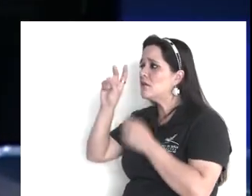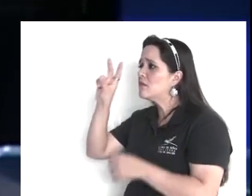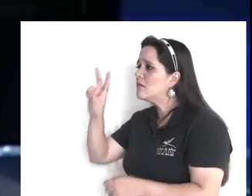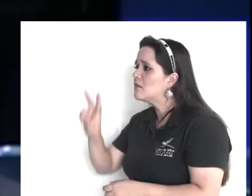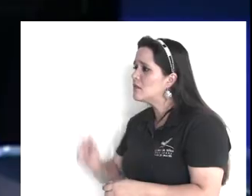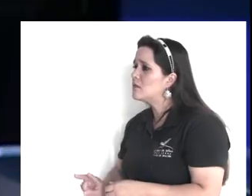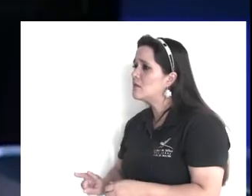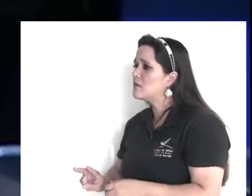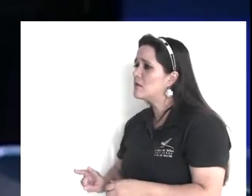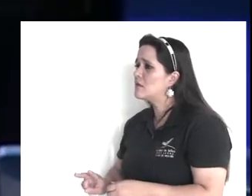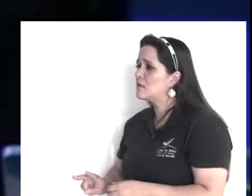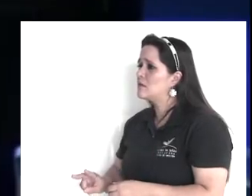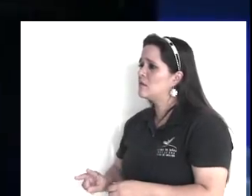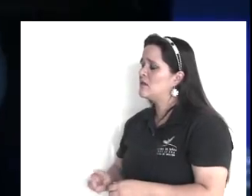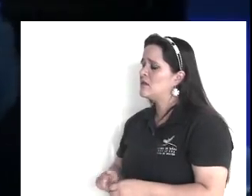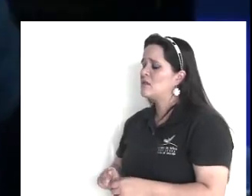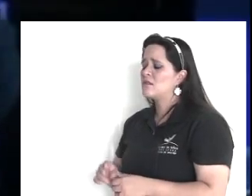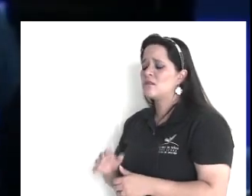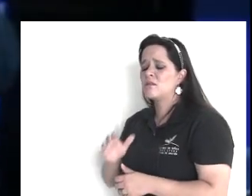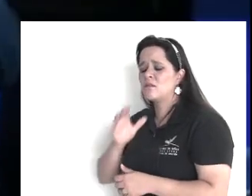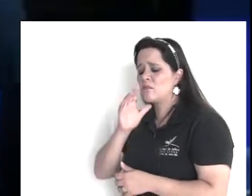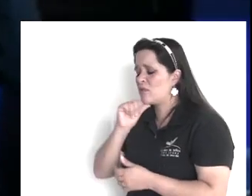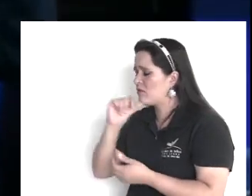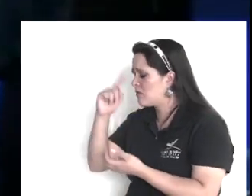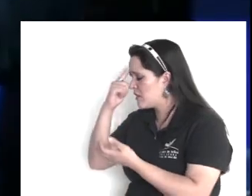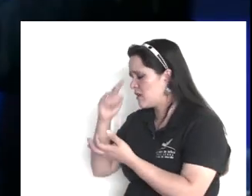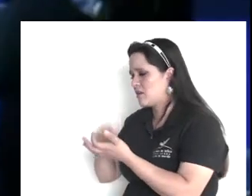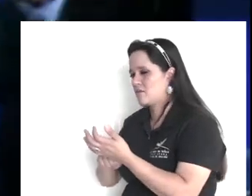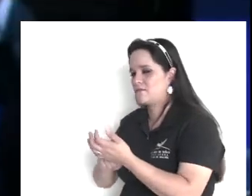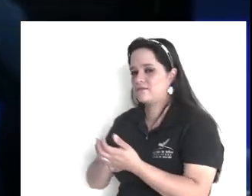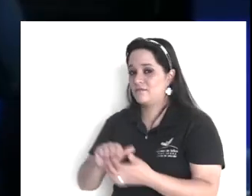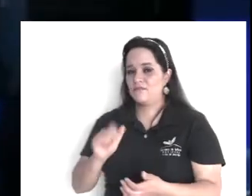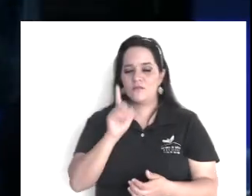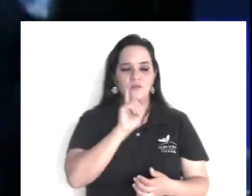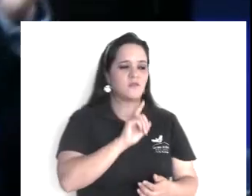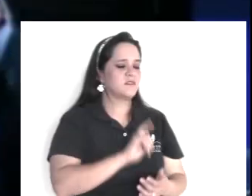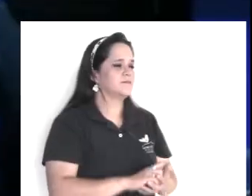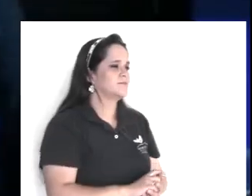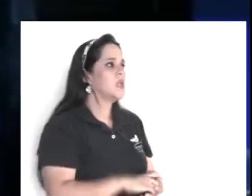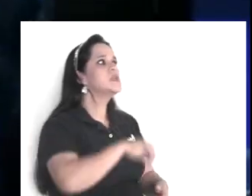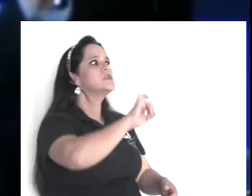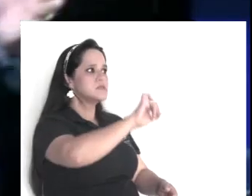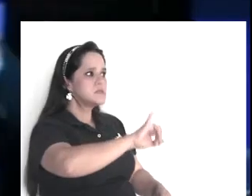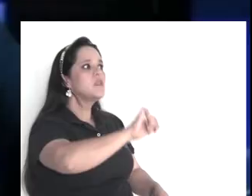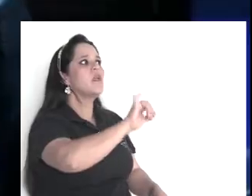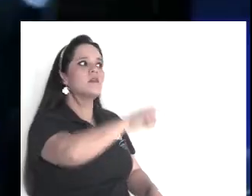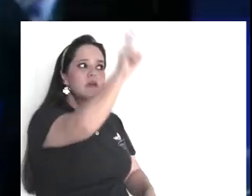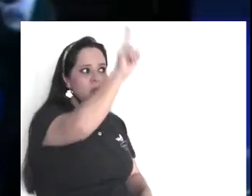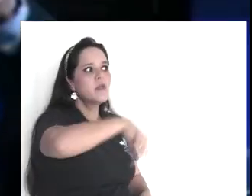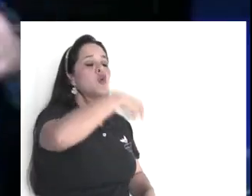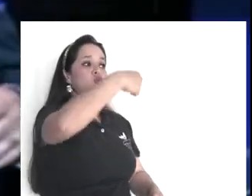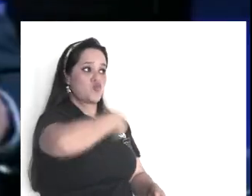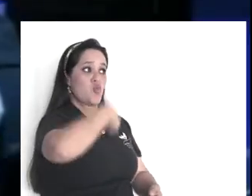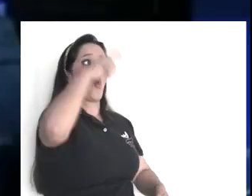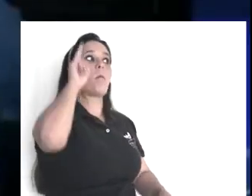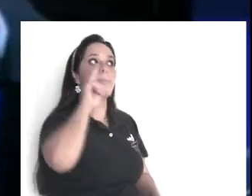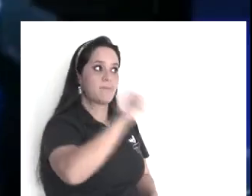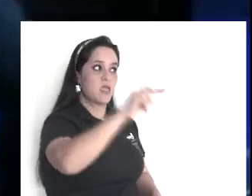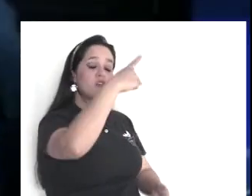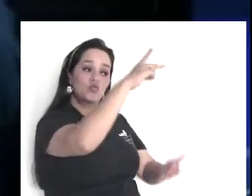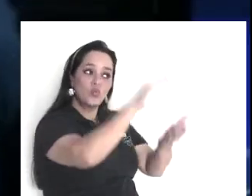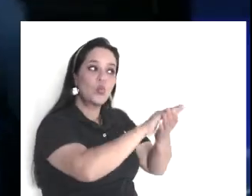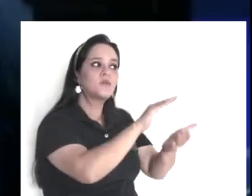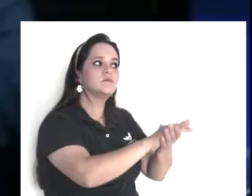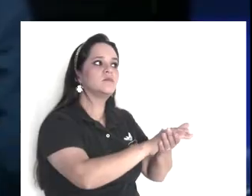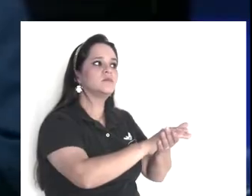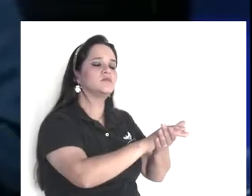entonces, no, pues a ti se te cae, todo tu castillito, que formaste de ilusión, y todo, y